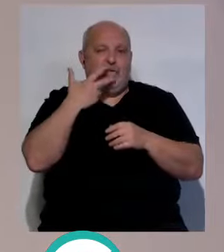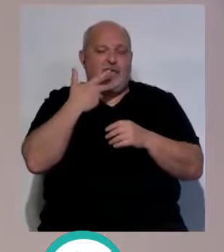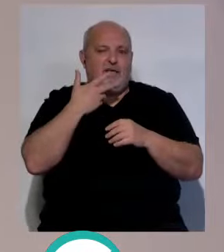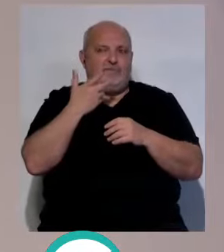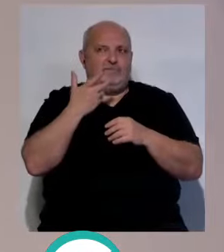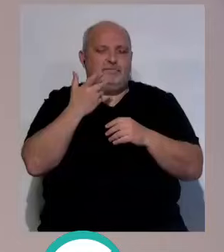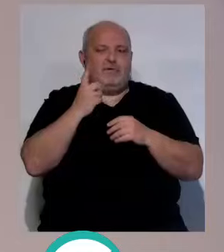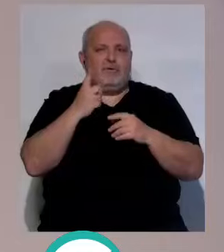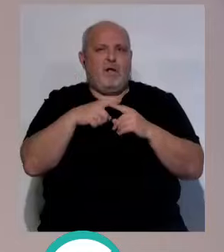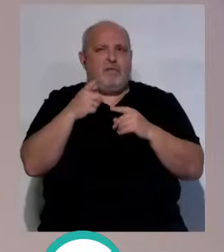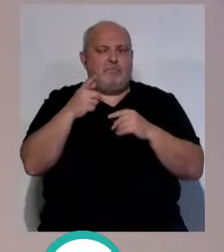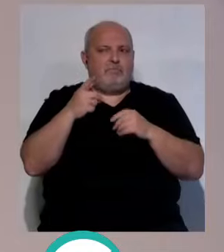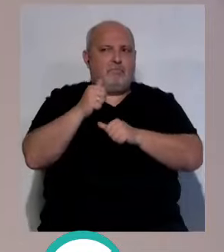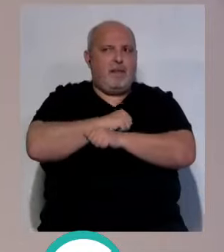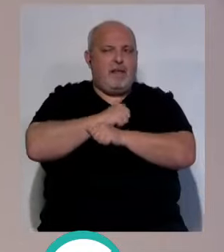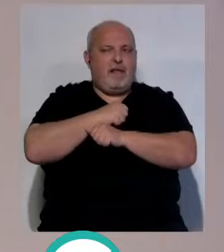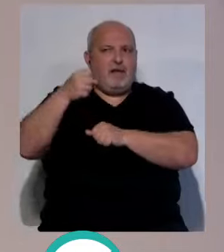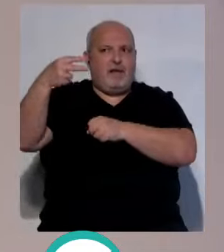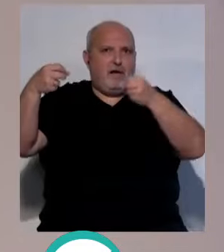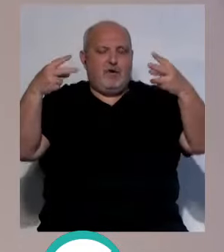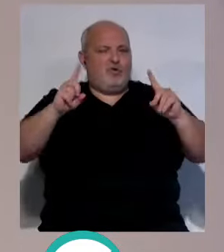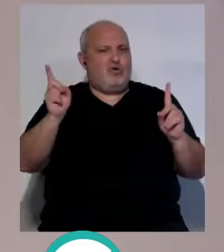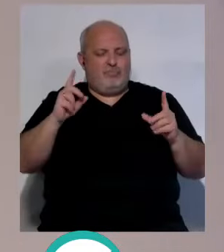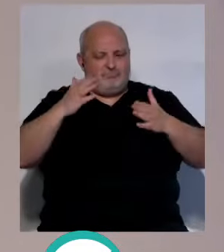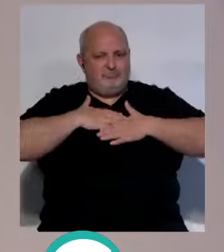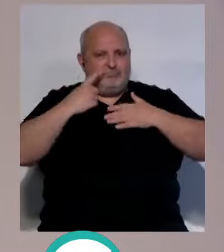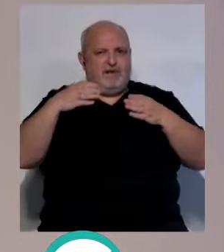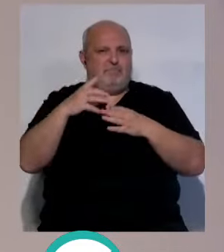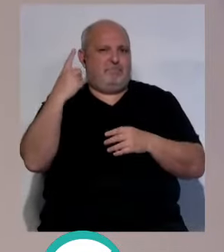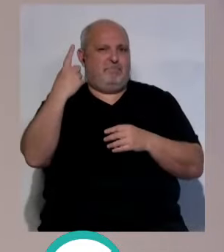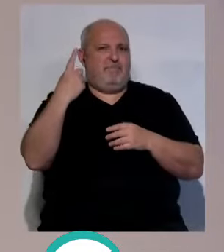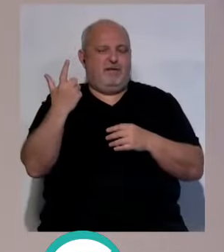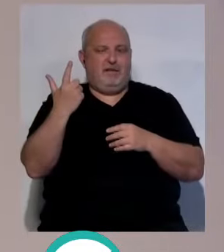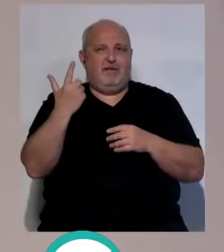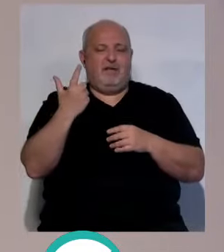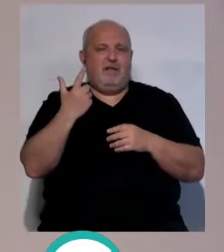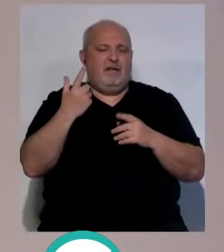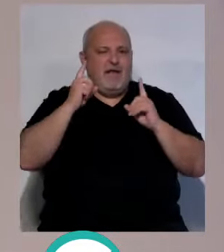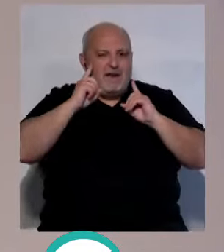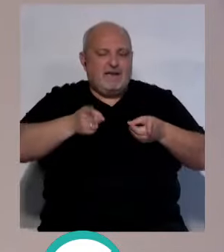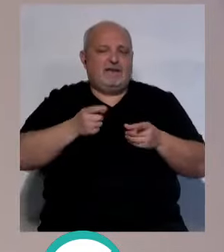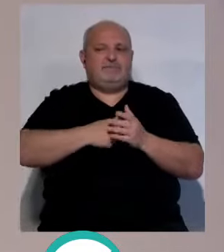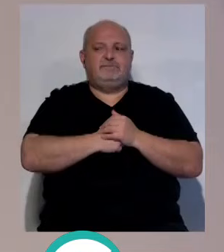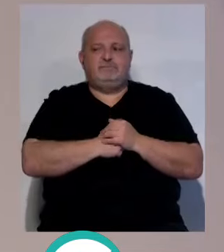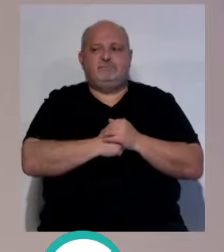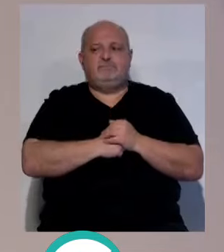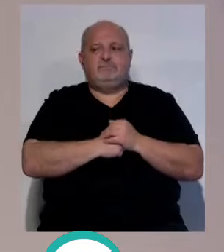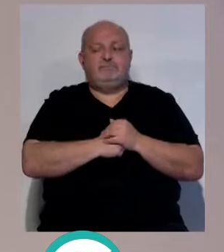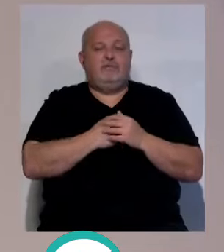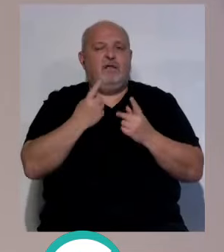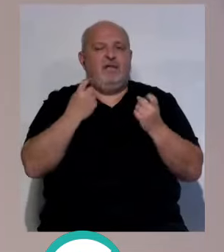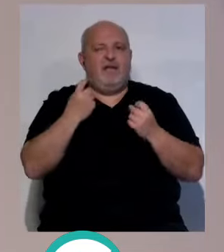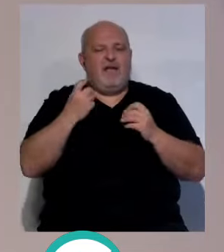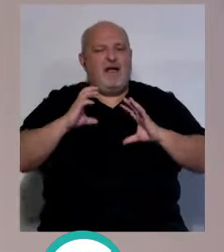no haberla venir, sino que hay que arriesgar un poquito, y si te sale la cosa más, pues mal. Pero que nos